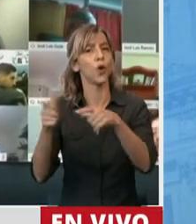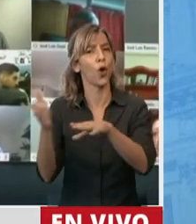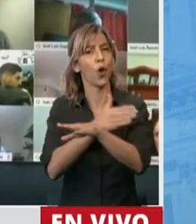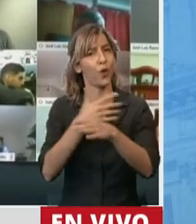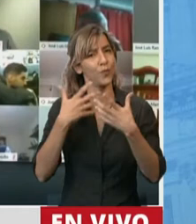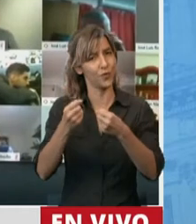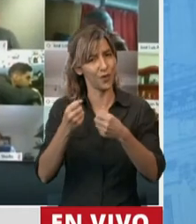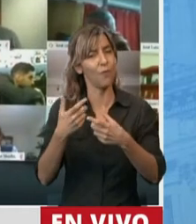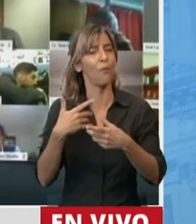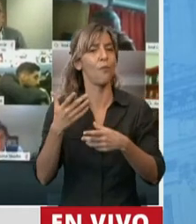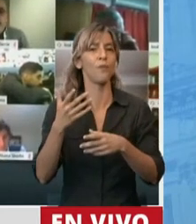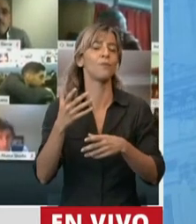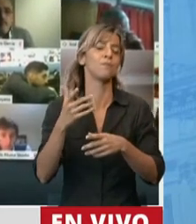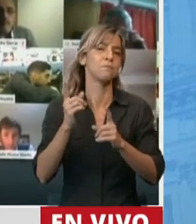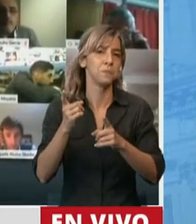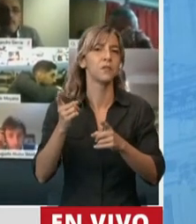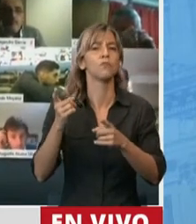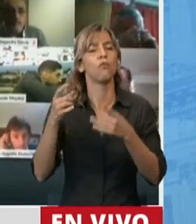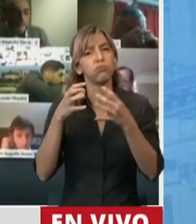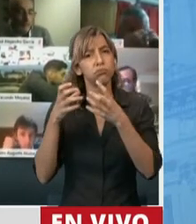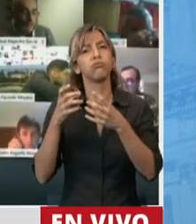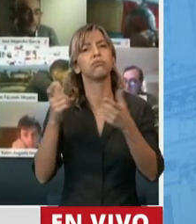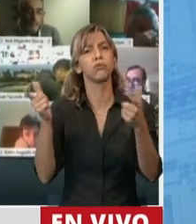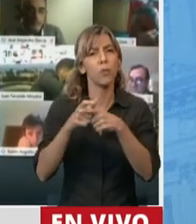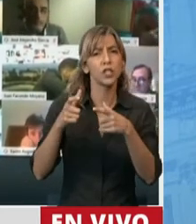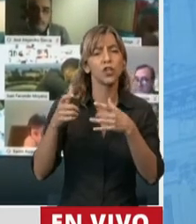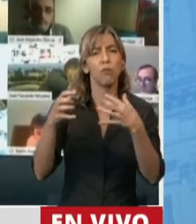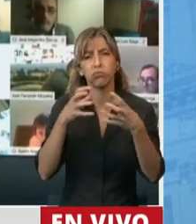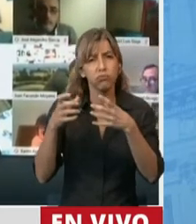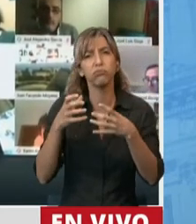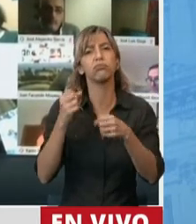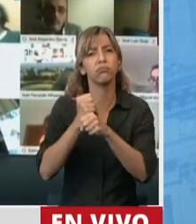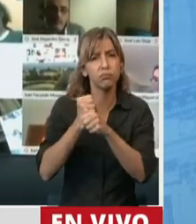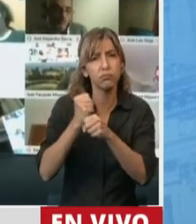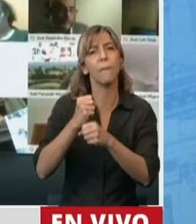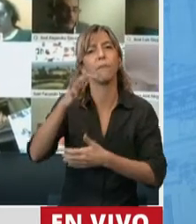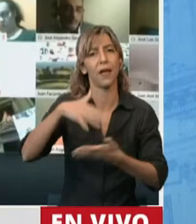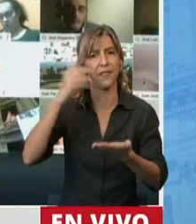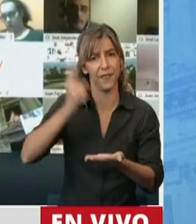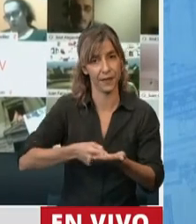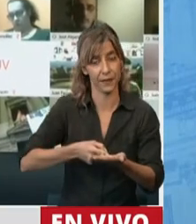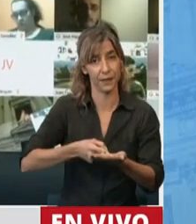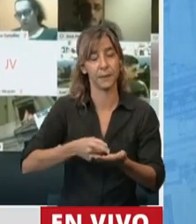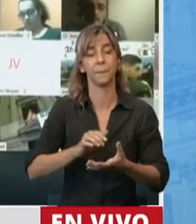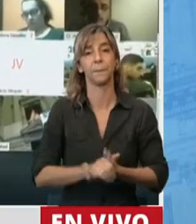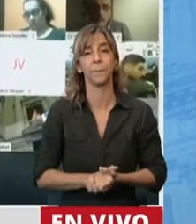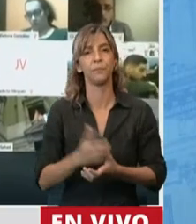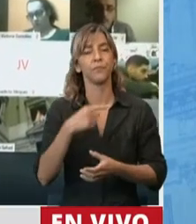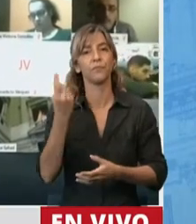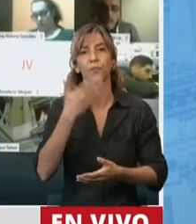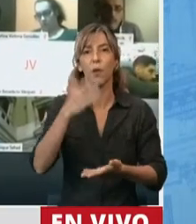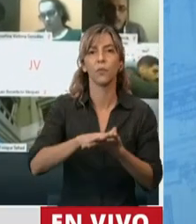con mucha celeridad para obtener un dictamen. Estamos hablando de donantes de plasma en una situación